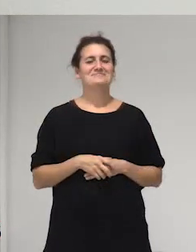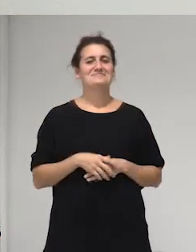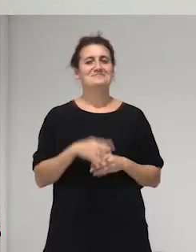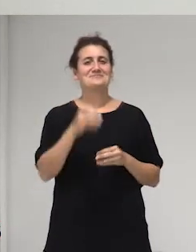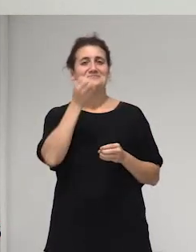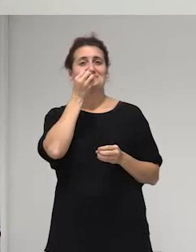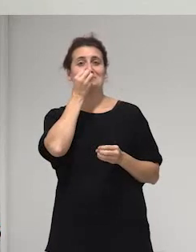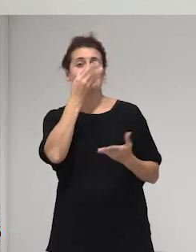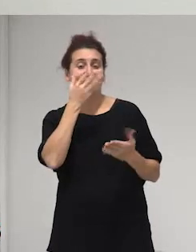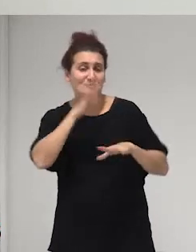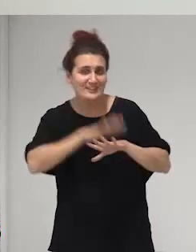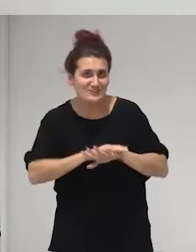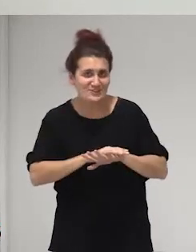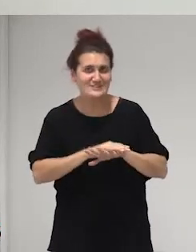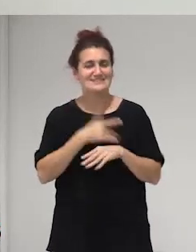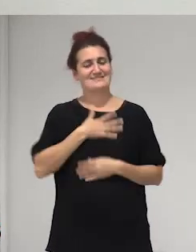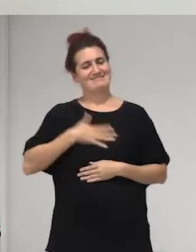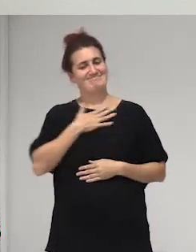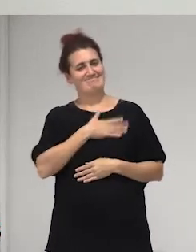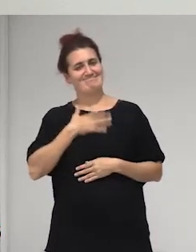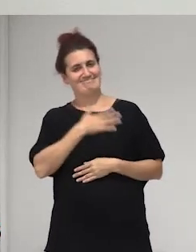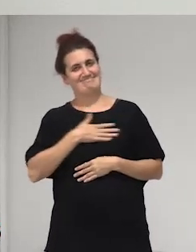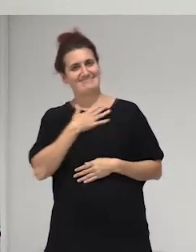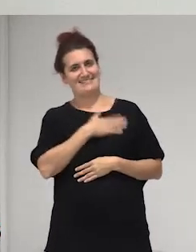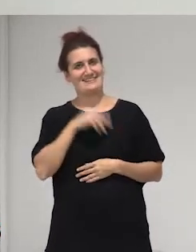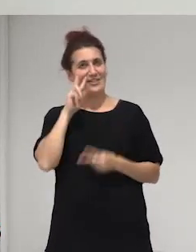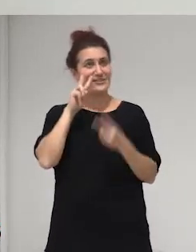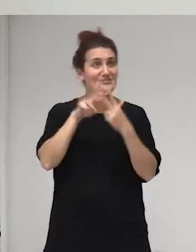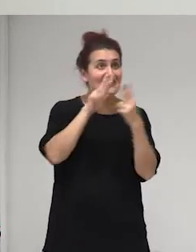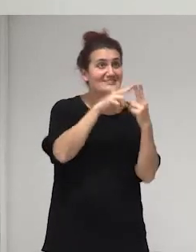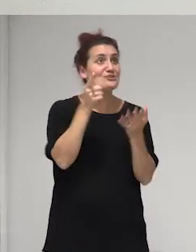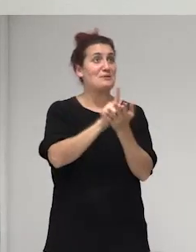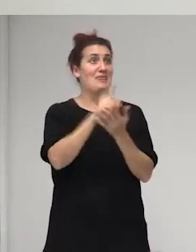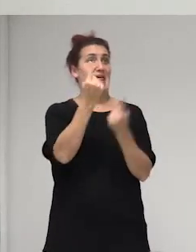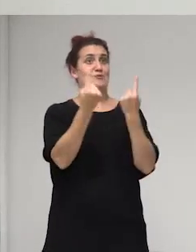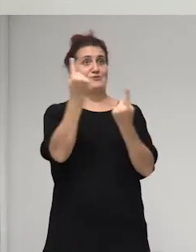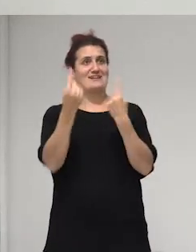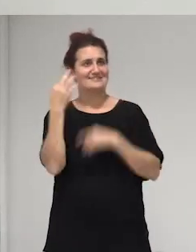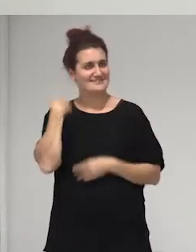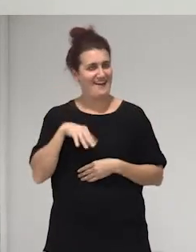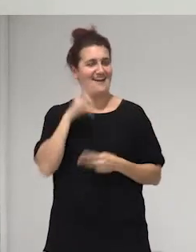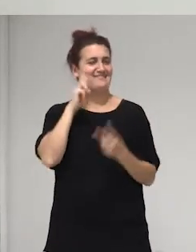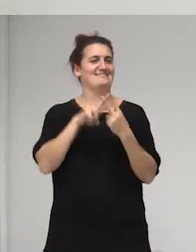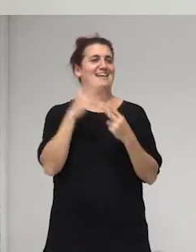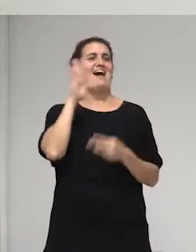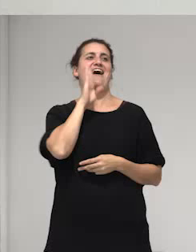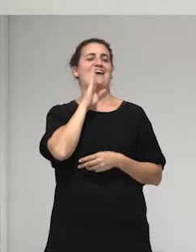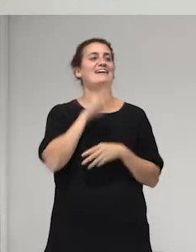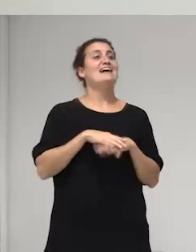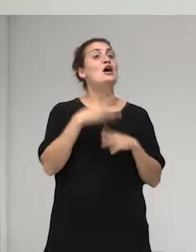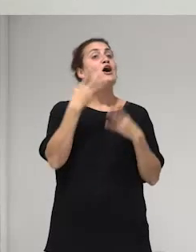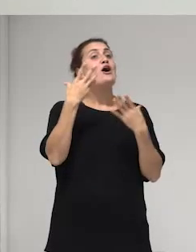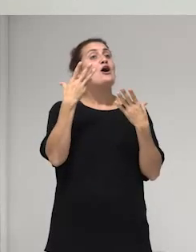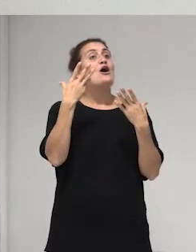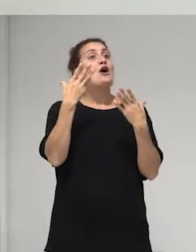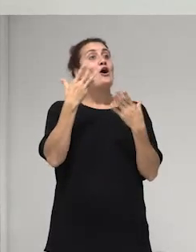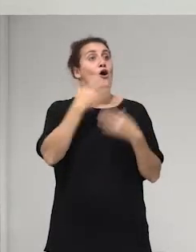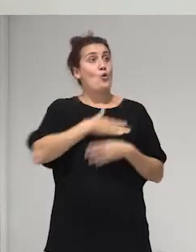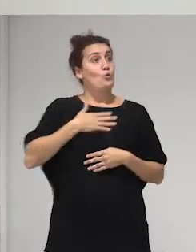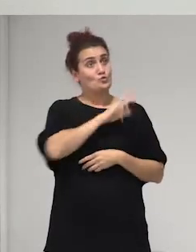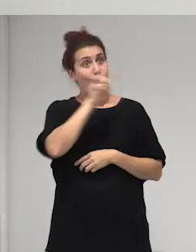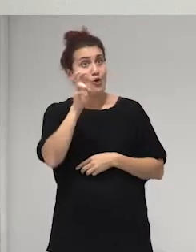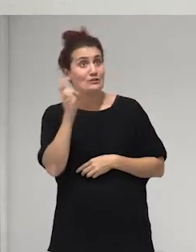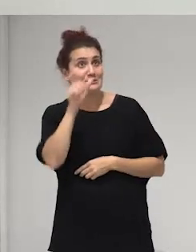Buenas noches mucho gusto de volverles ver algunas pues mucho gusto de ver a otras